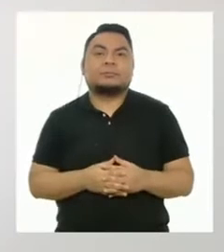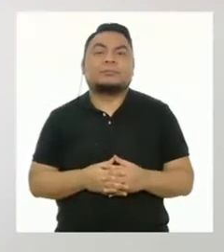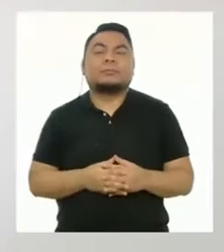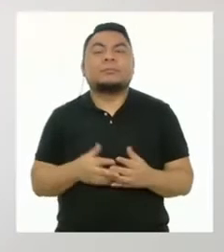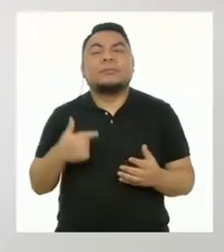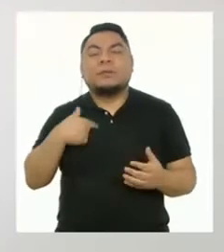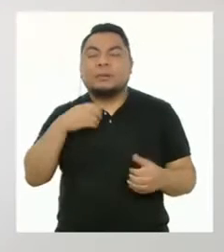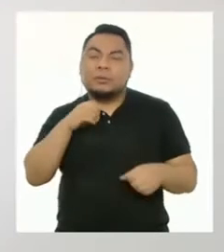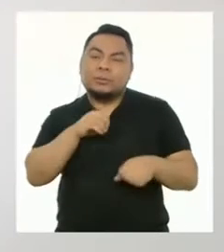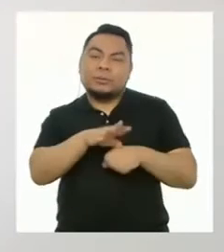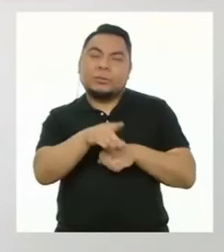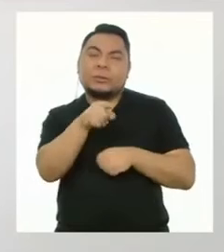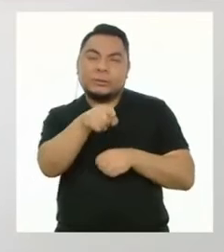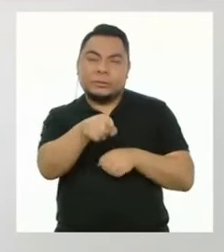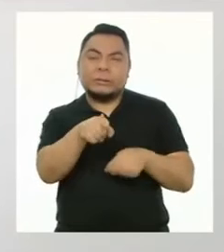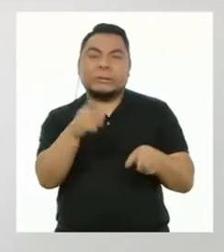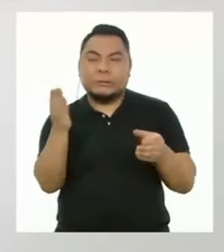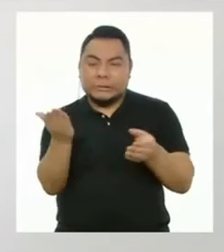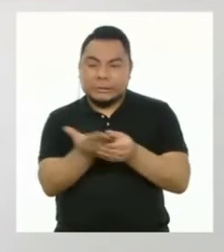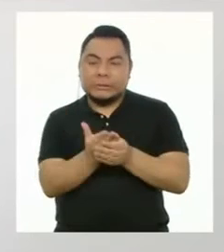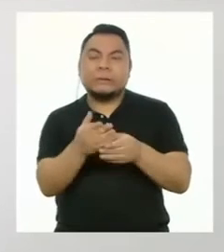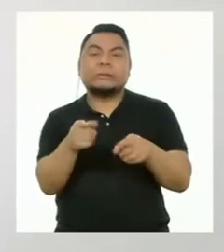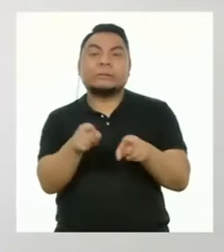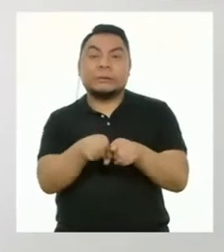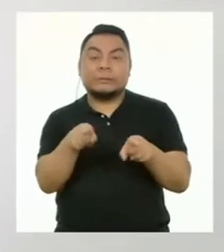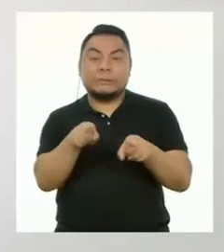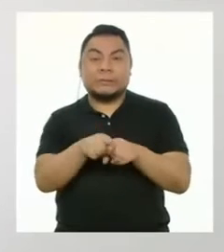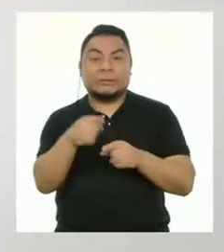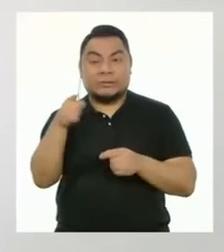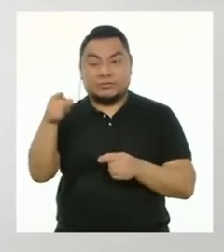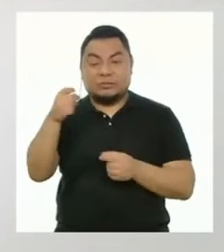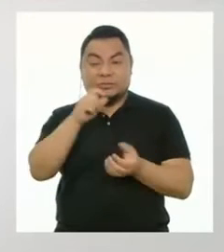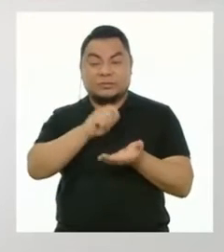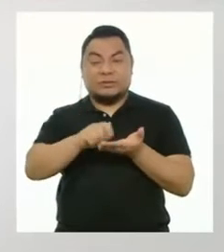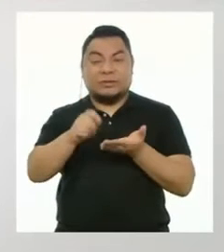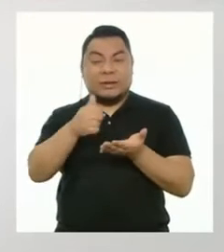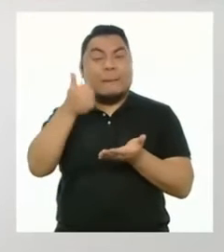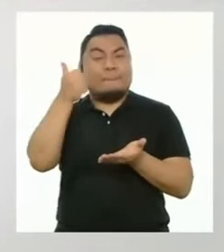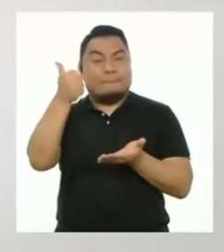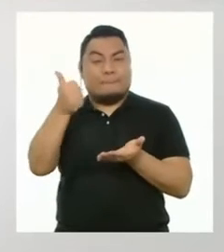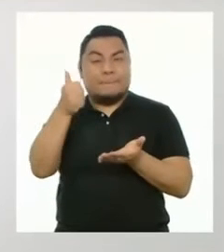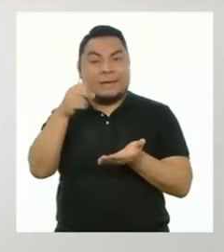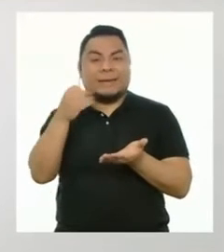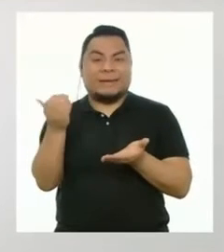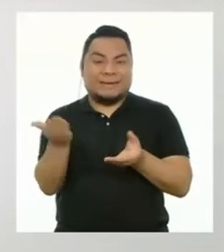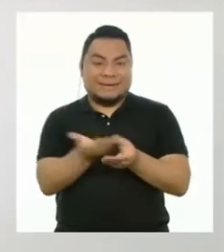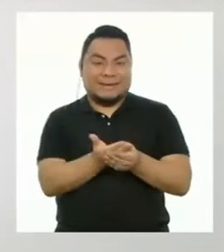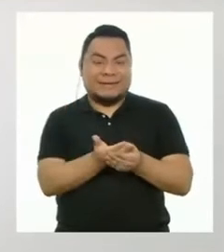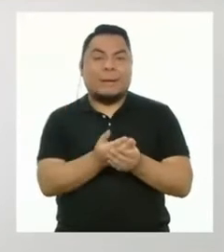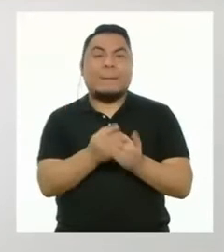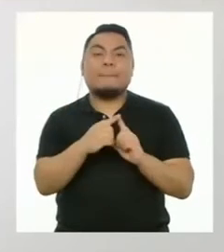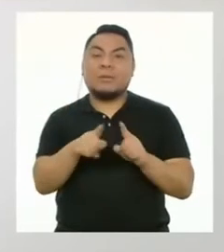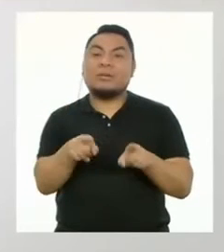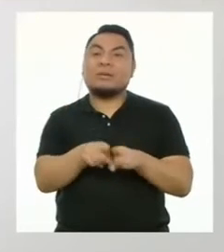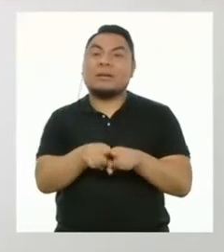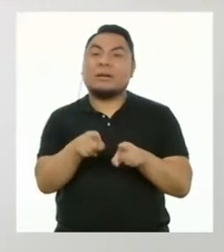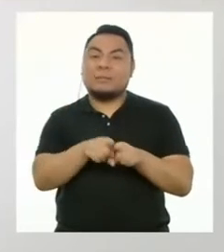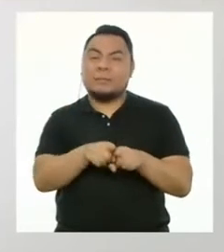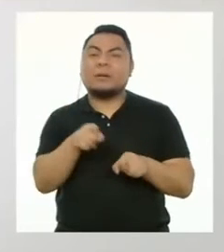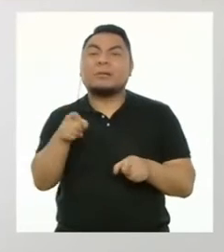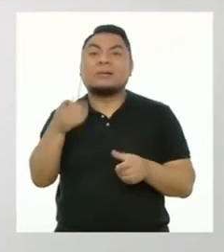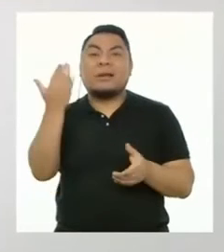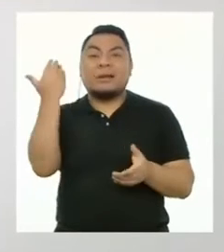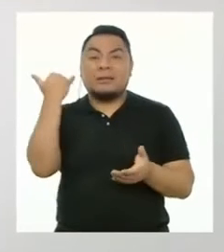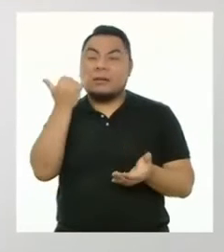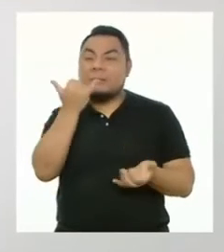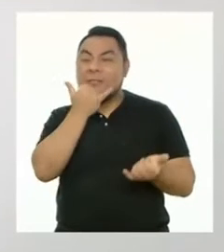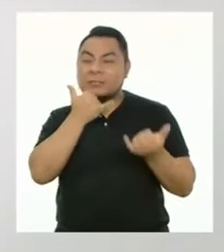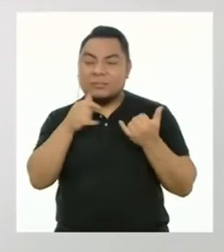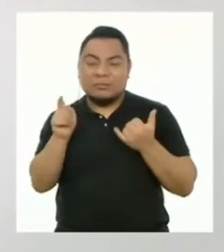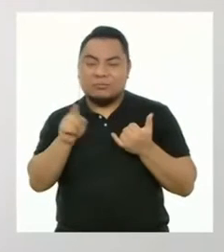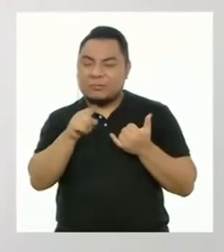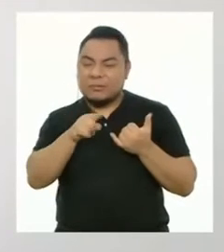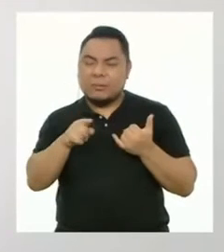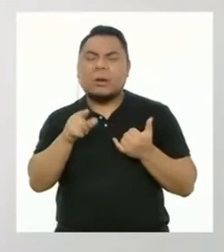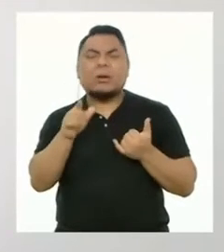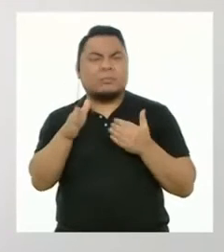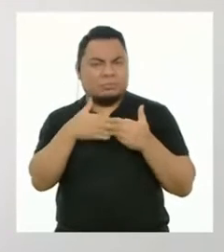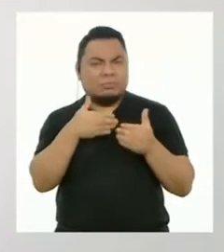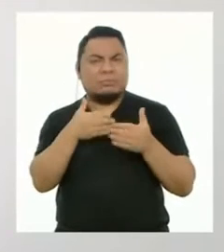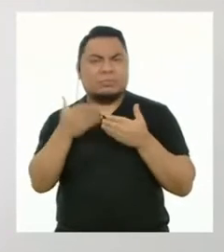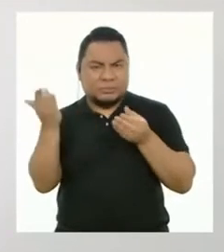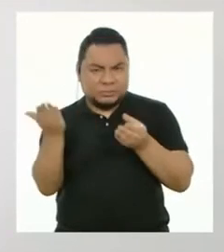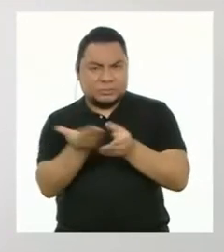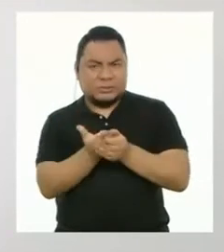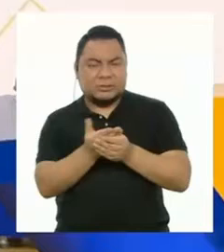Les sugiero que incluyan también, además de sus productos finales, sus primeras versiones. Así tendrán evidencia del proceso que